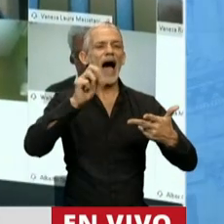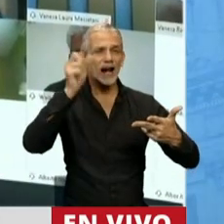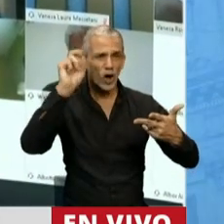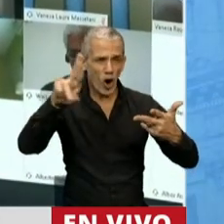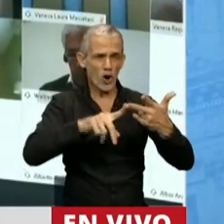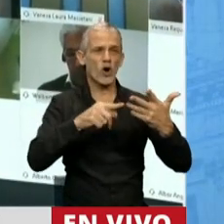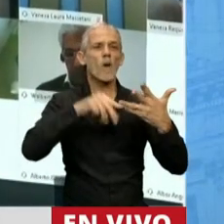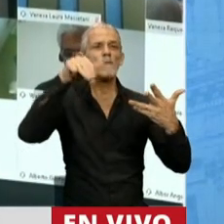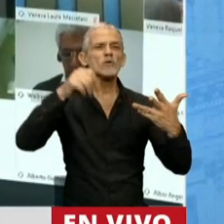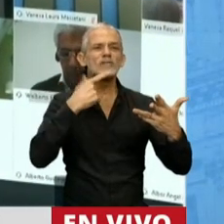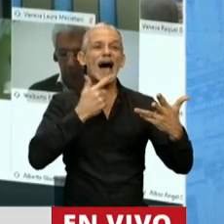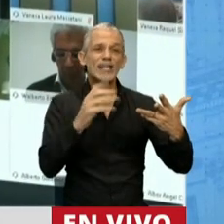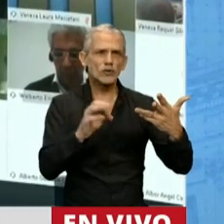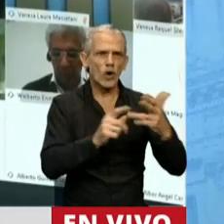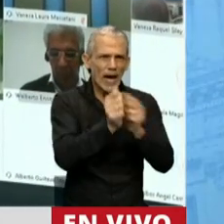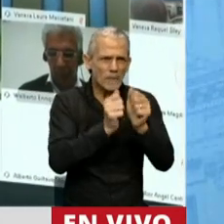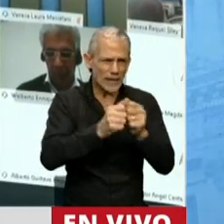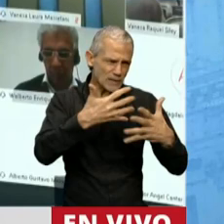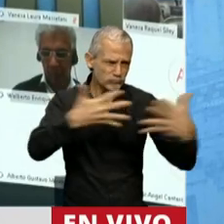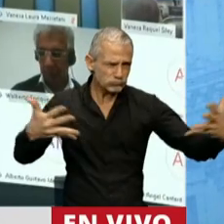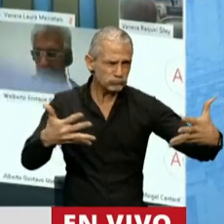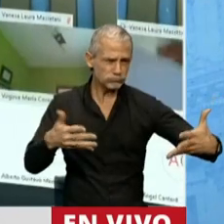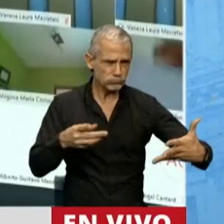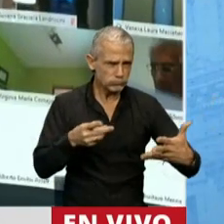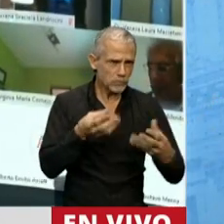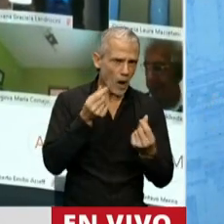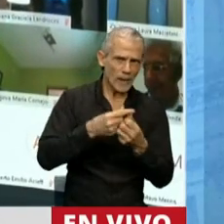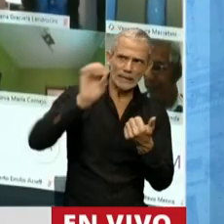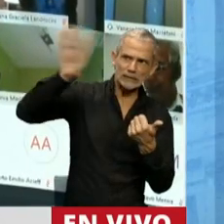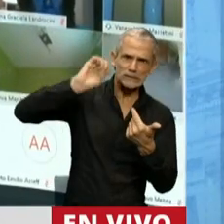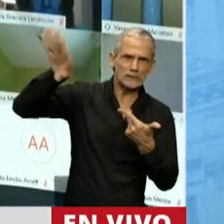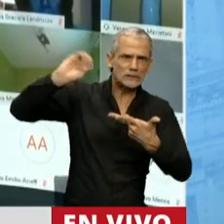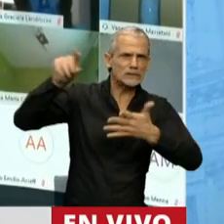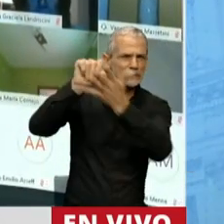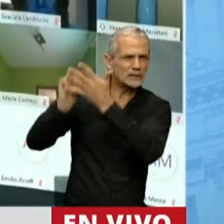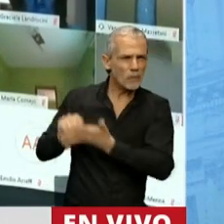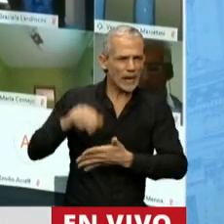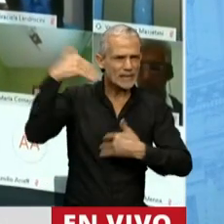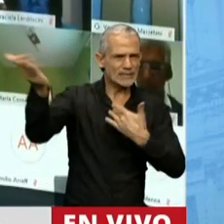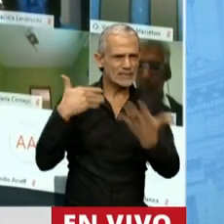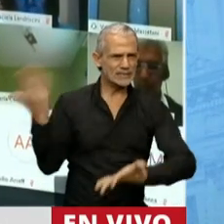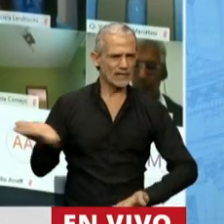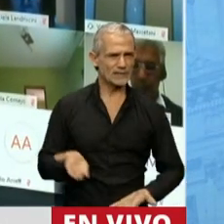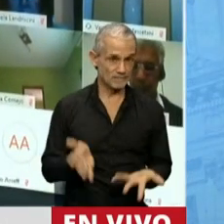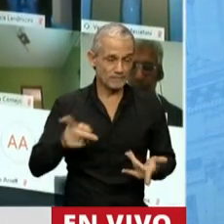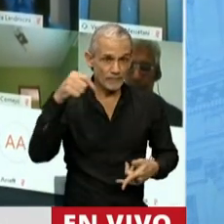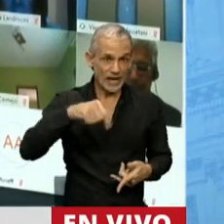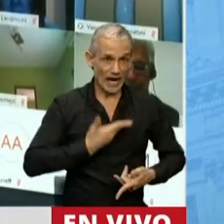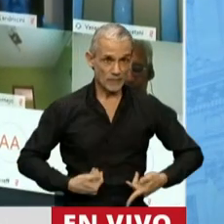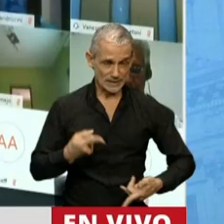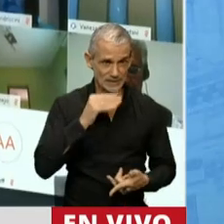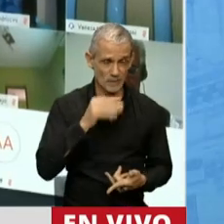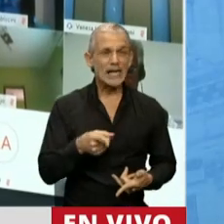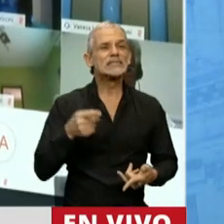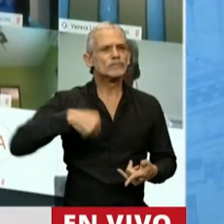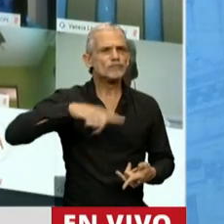Arcor, Monsanto, los grandes grupos empresarios. Entonces, digo, acá, presidente, nosotros venimos